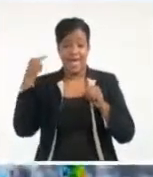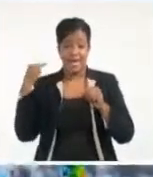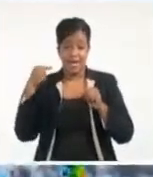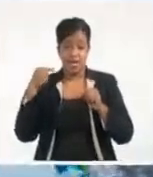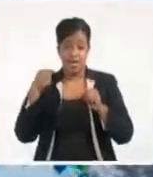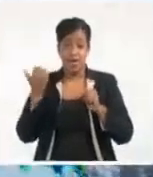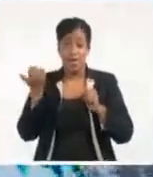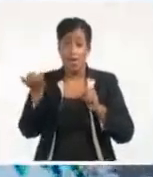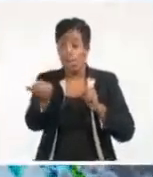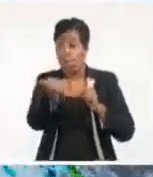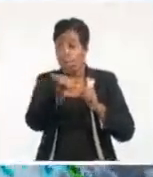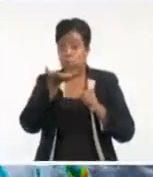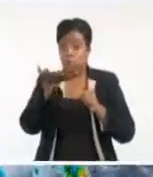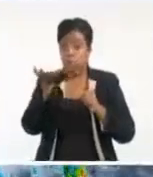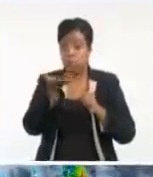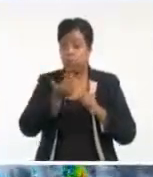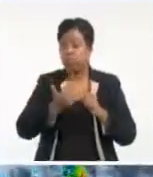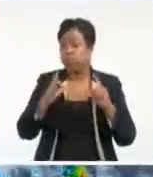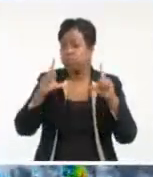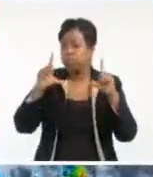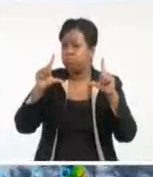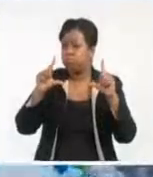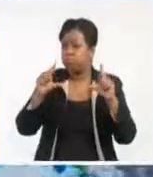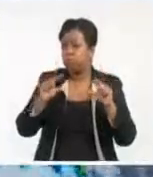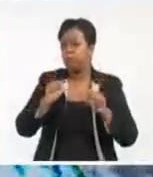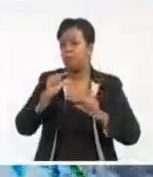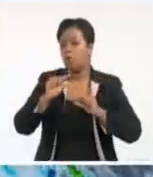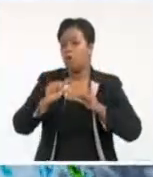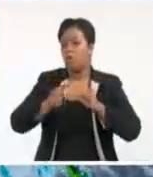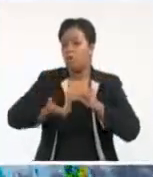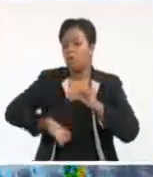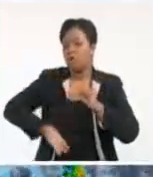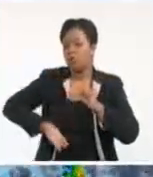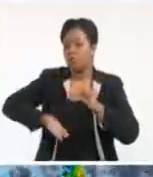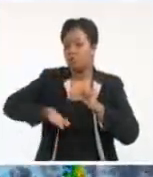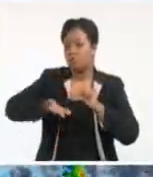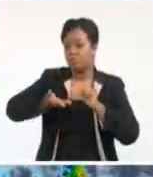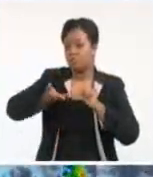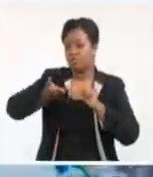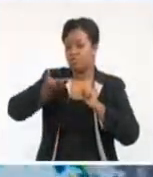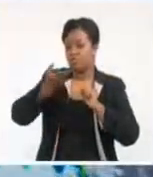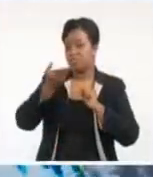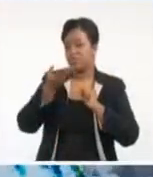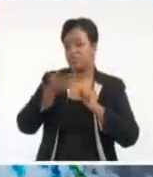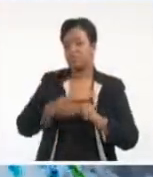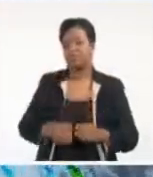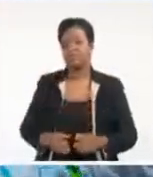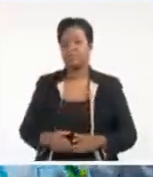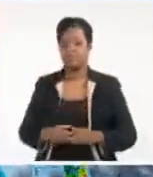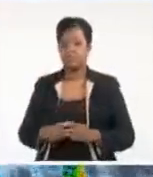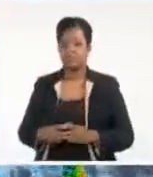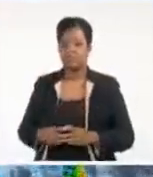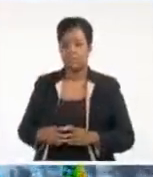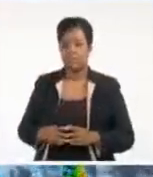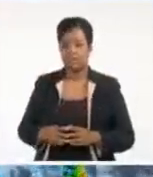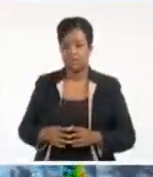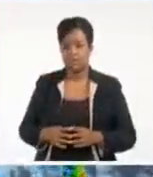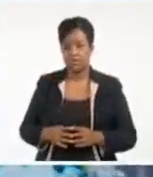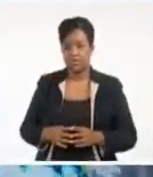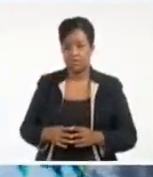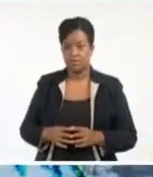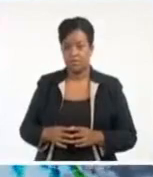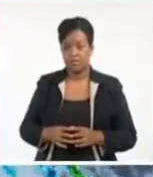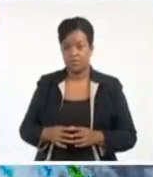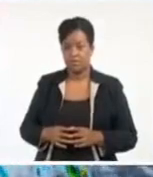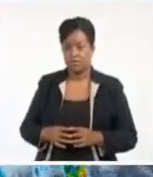bastante baja, sin embargo, ha ido subiendo. Ha ido subiendo 10 hectopascales más. Ahora tiene 999